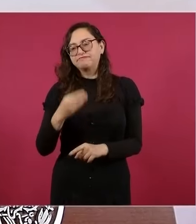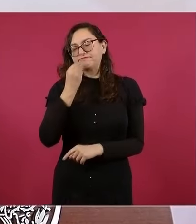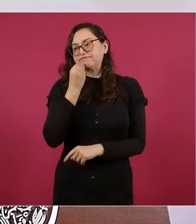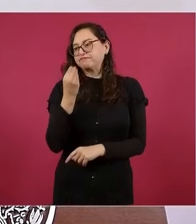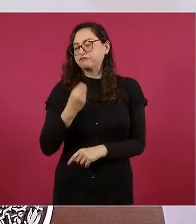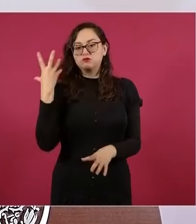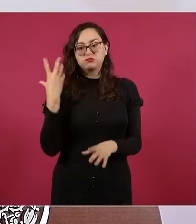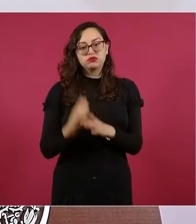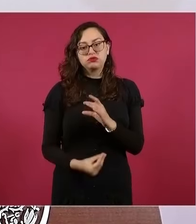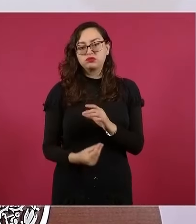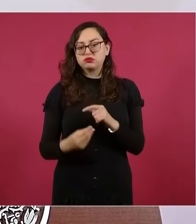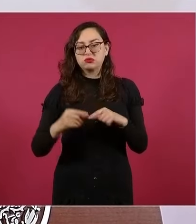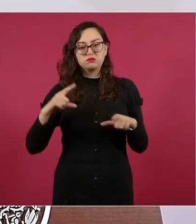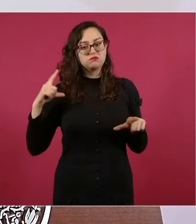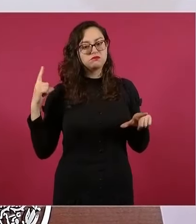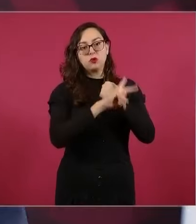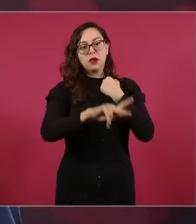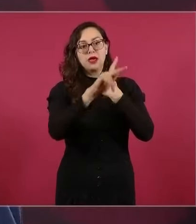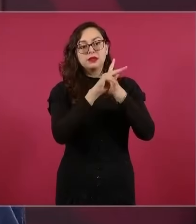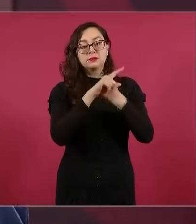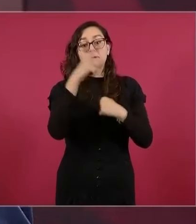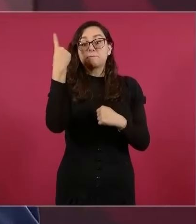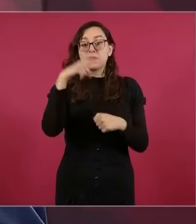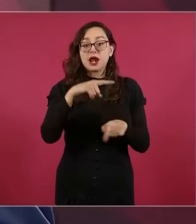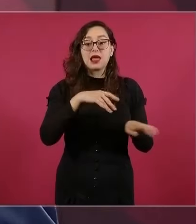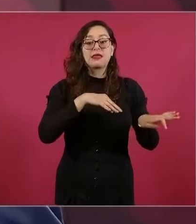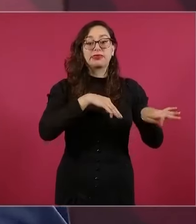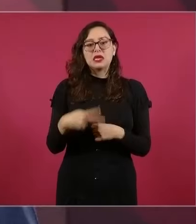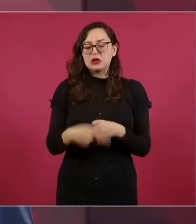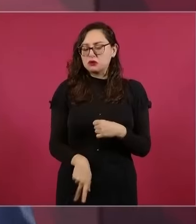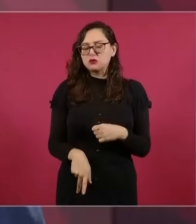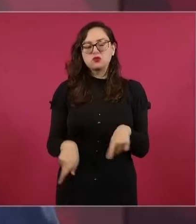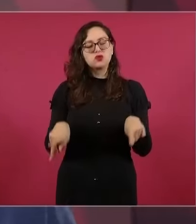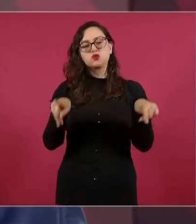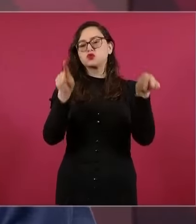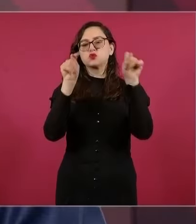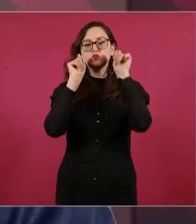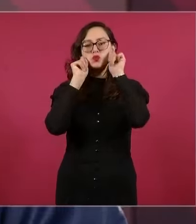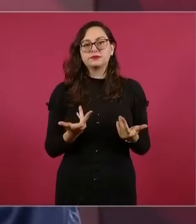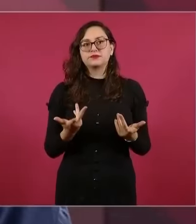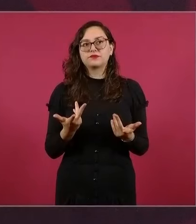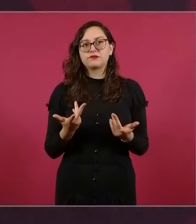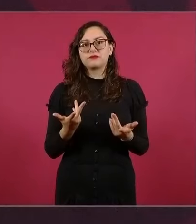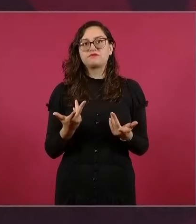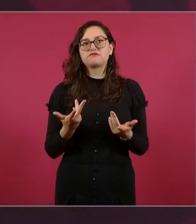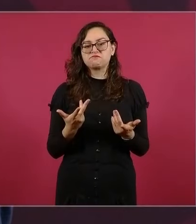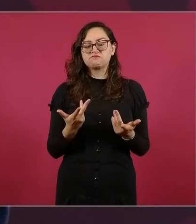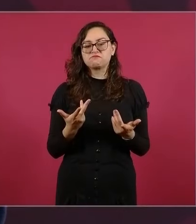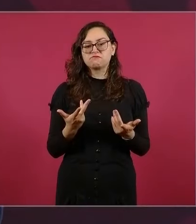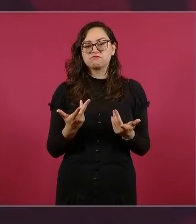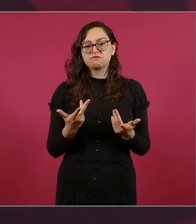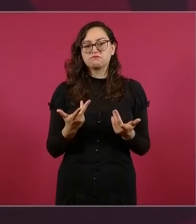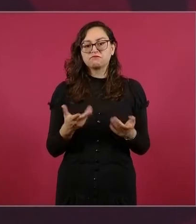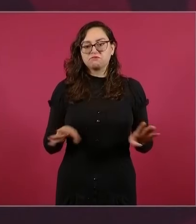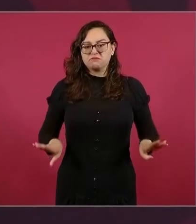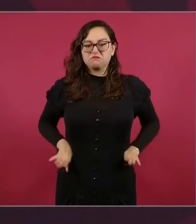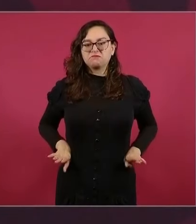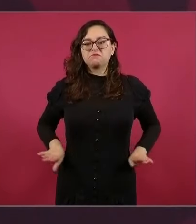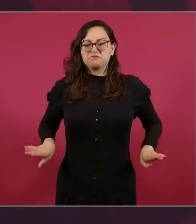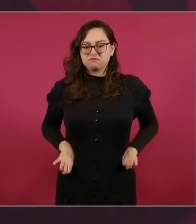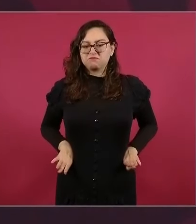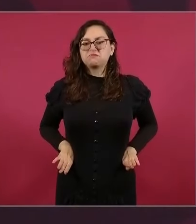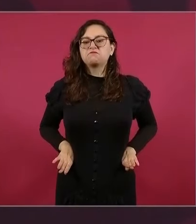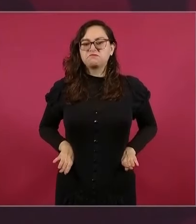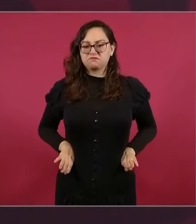del país a buscarse la vida, arriesgándolo todo y cómo con sus convicciones,